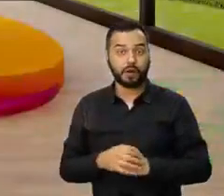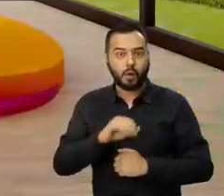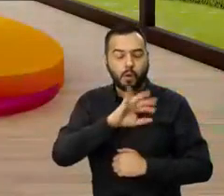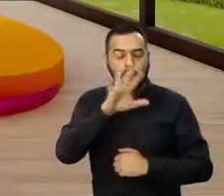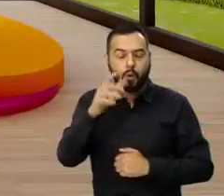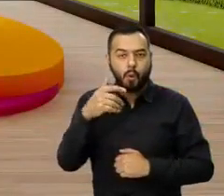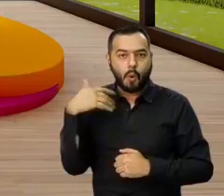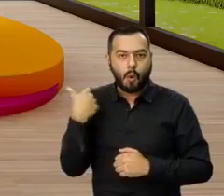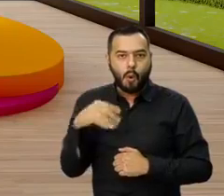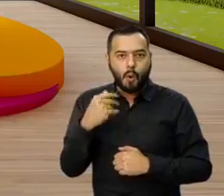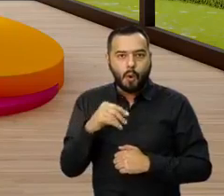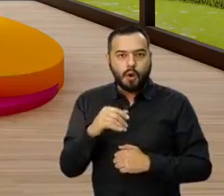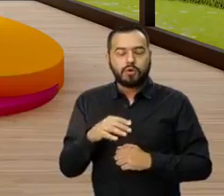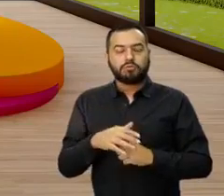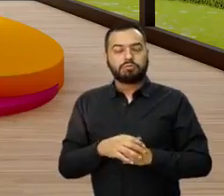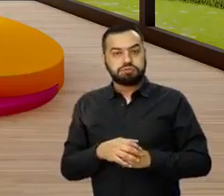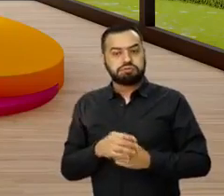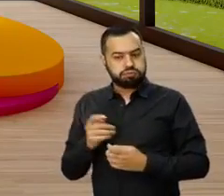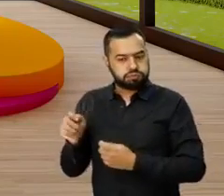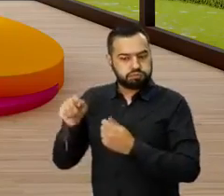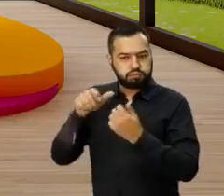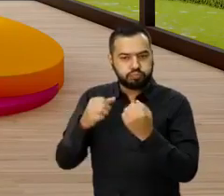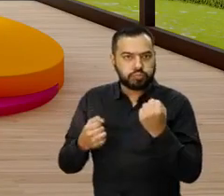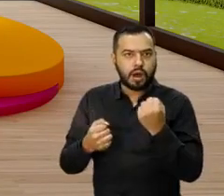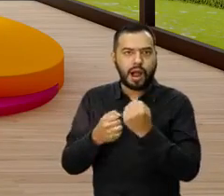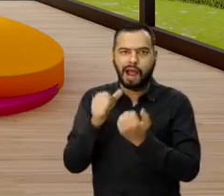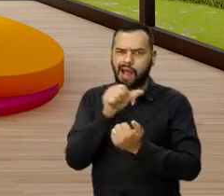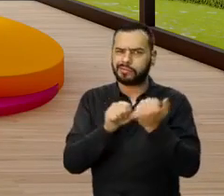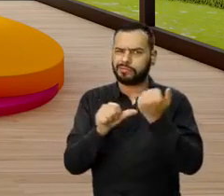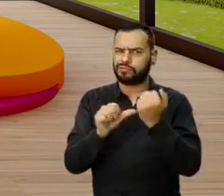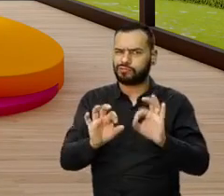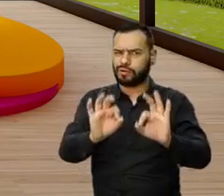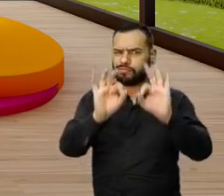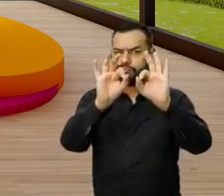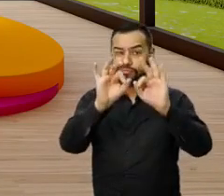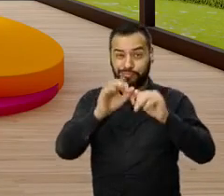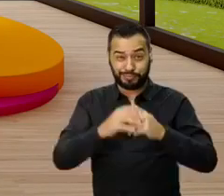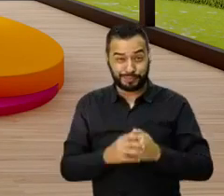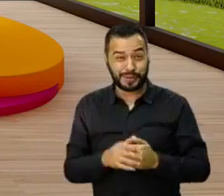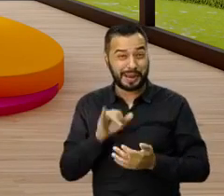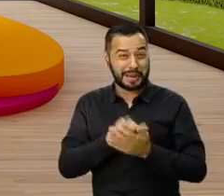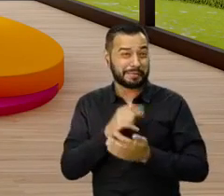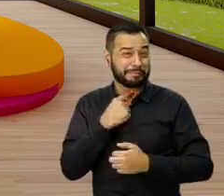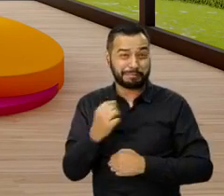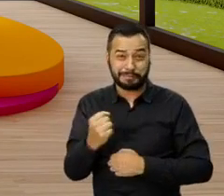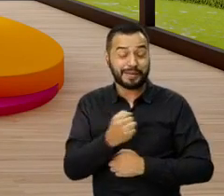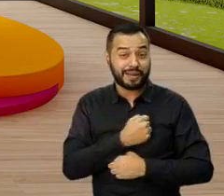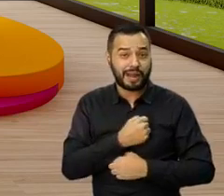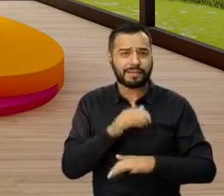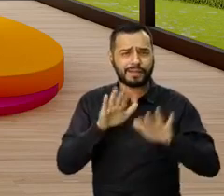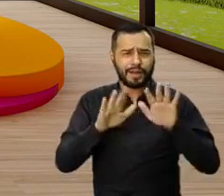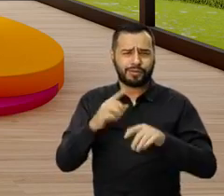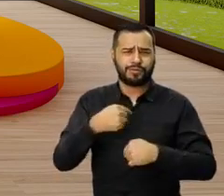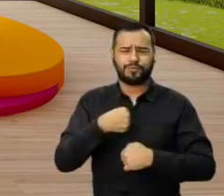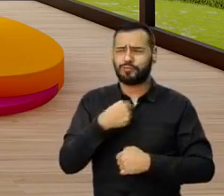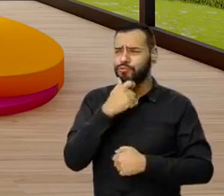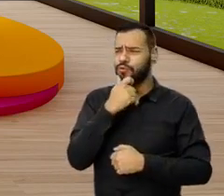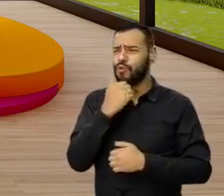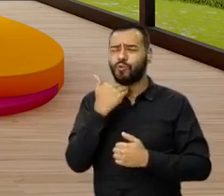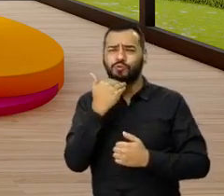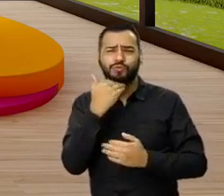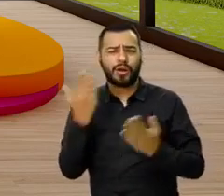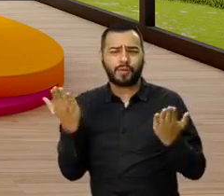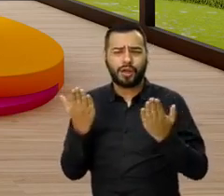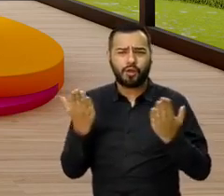que sí. Bueno, yo creo que van a recibir, sí, una excelente asesoría. Y esto es lo que nos encanta porque a veces uno, lo que tú dices, no, no sabe